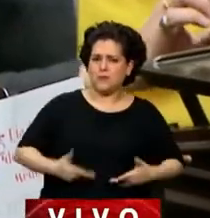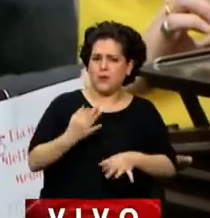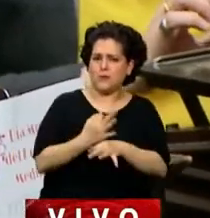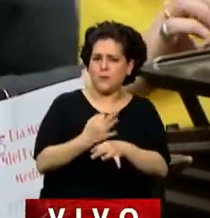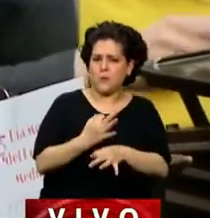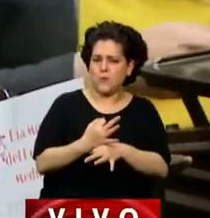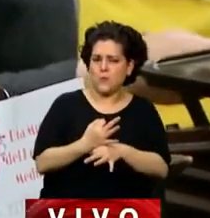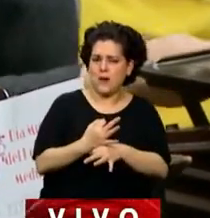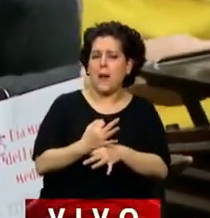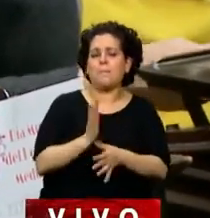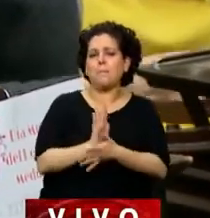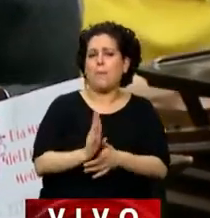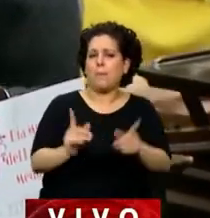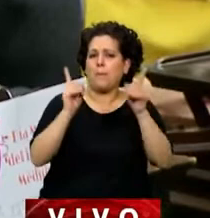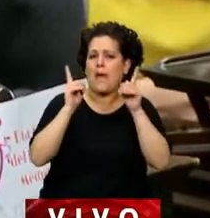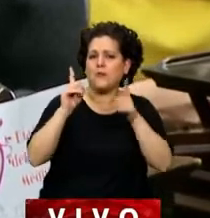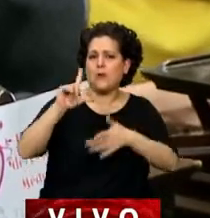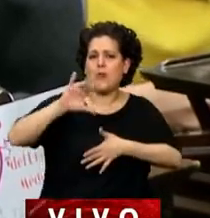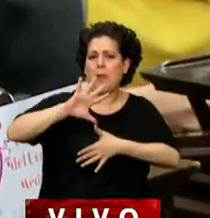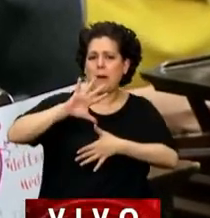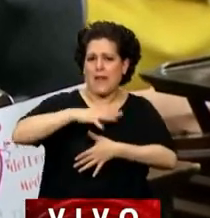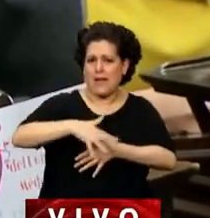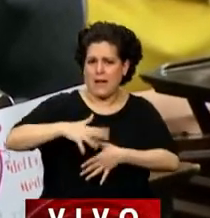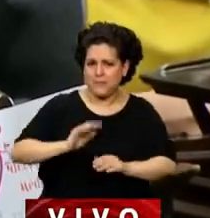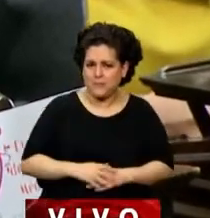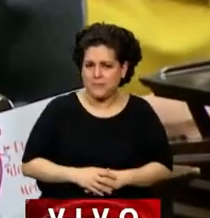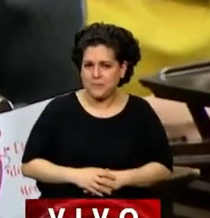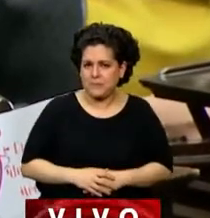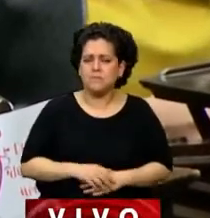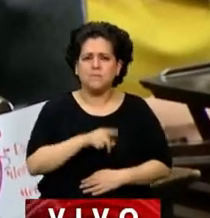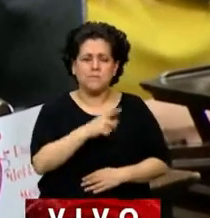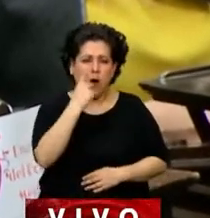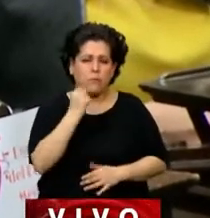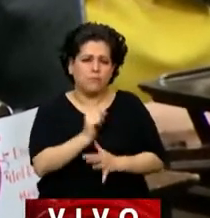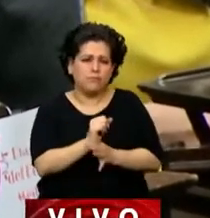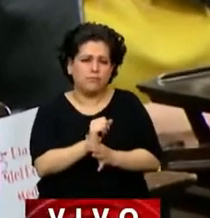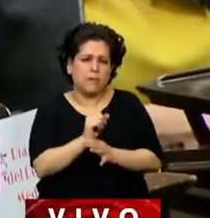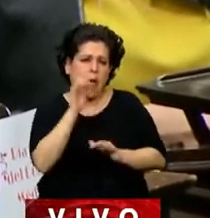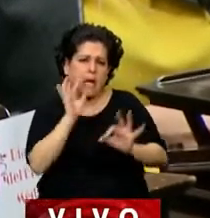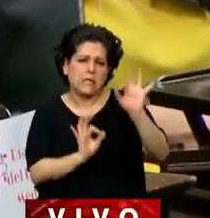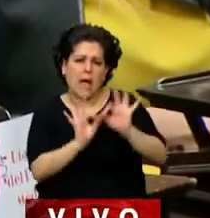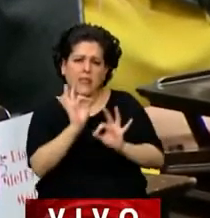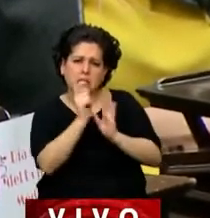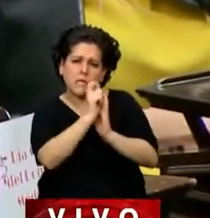América, el gran estadista de Latinoamérica.